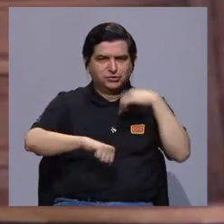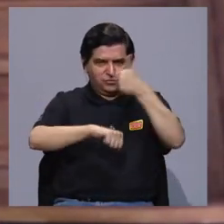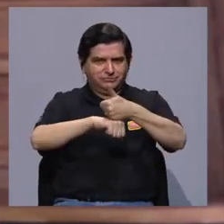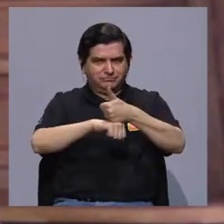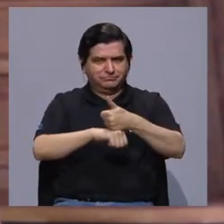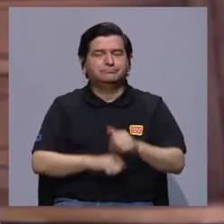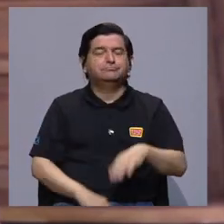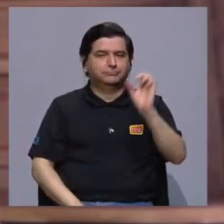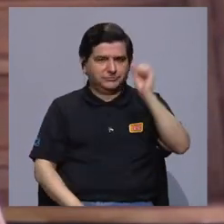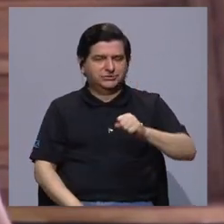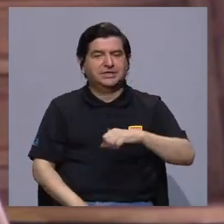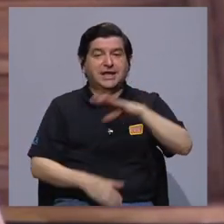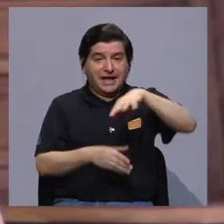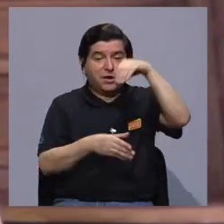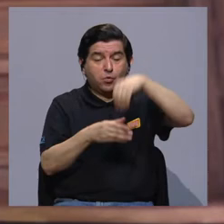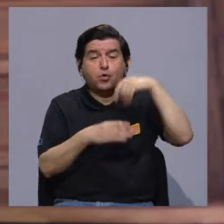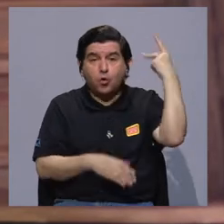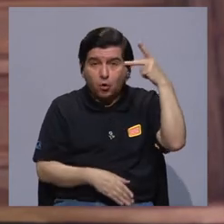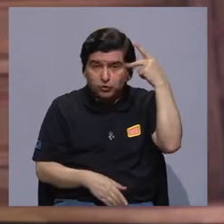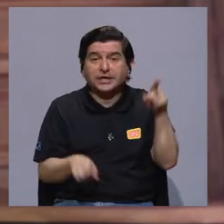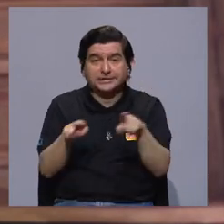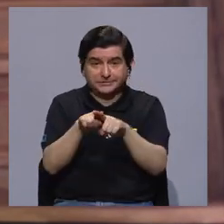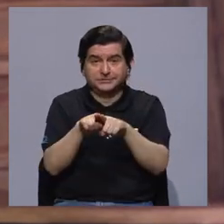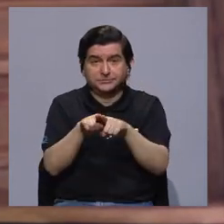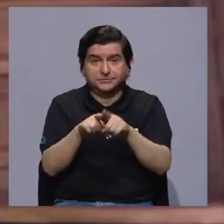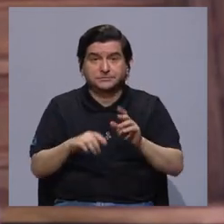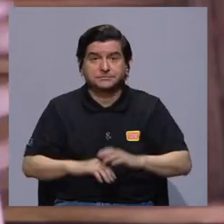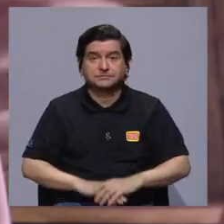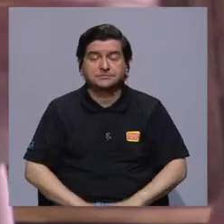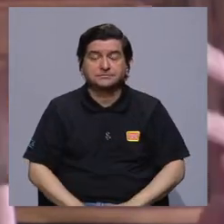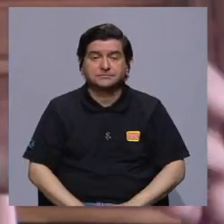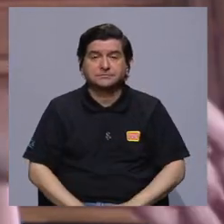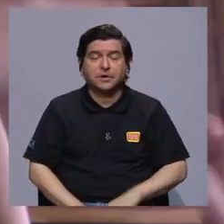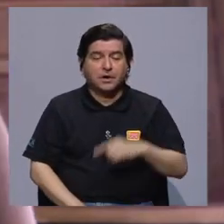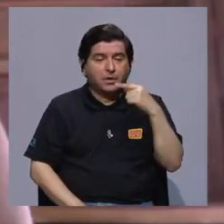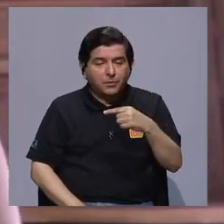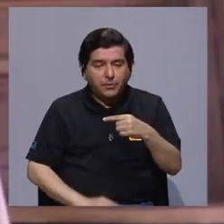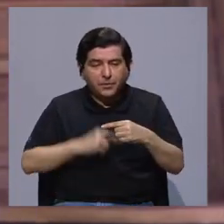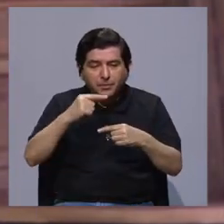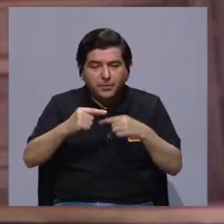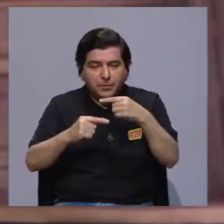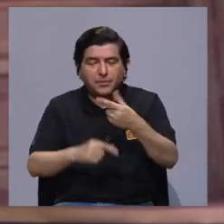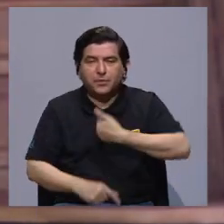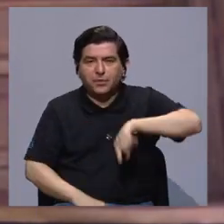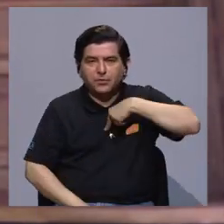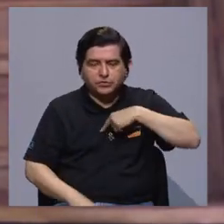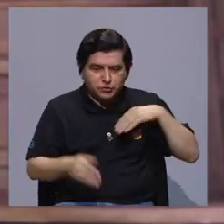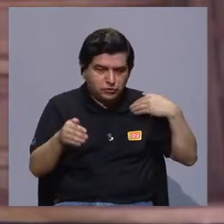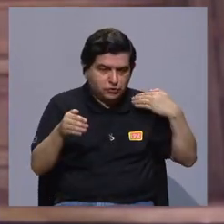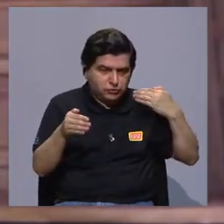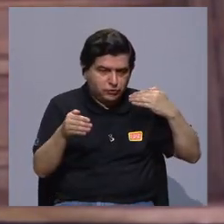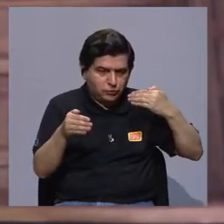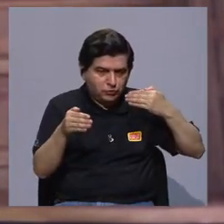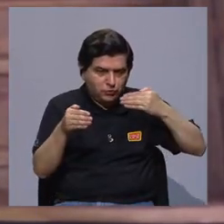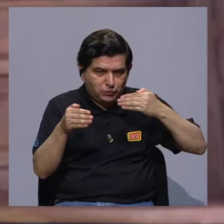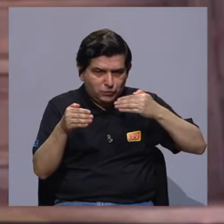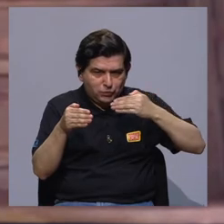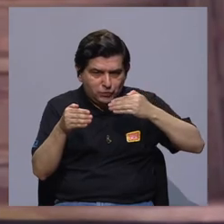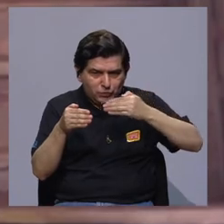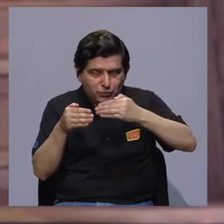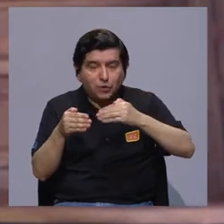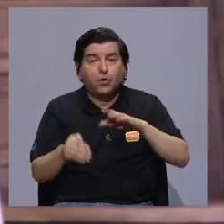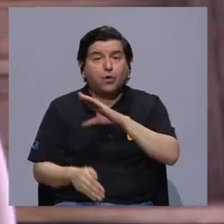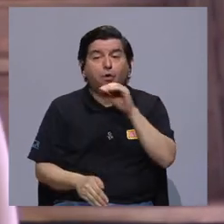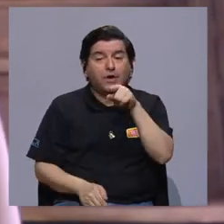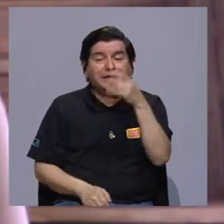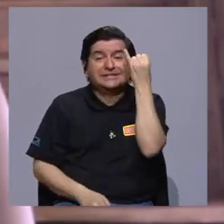imponía, ¿verdad? Por un contexto político también, y que poco a poco, más bien, hemos generado una cercanía, o eso